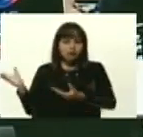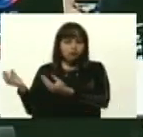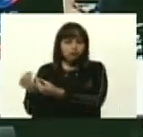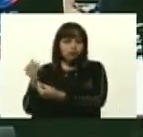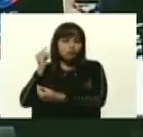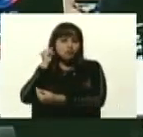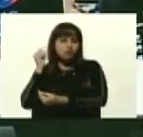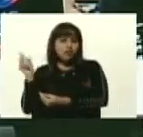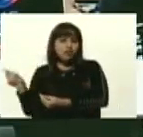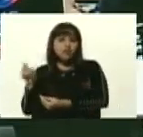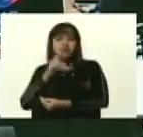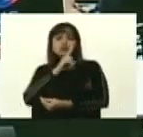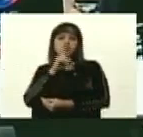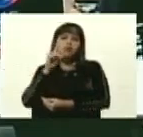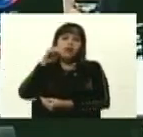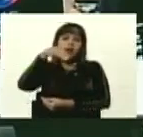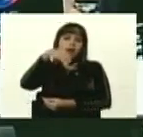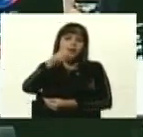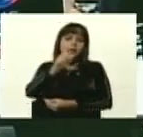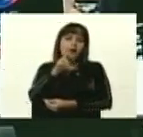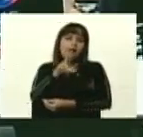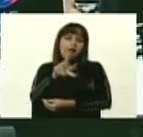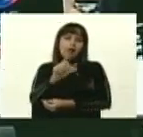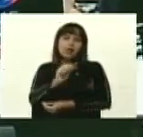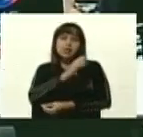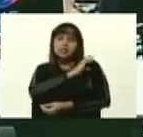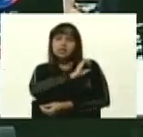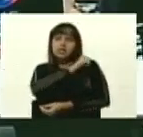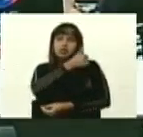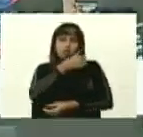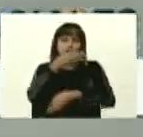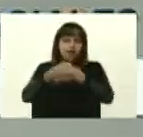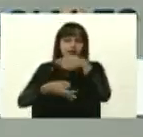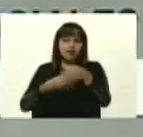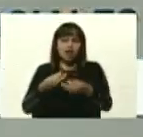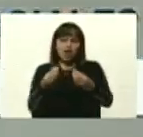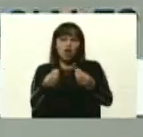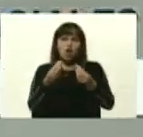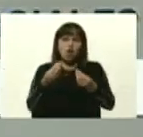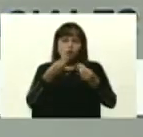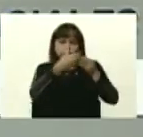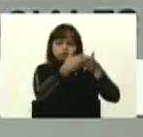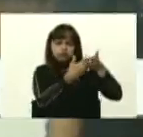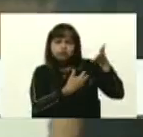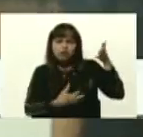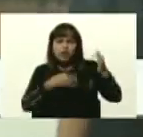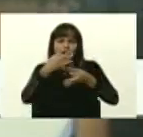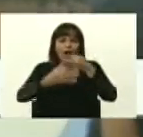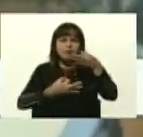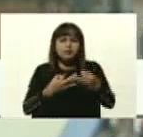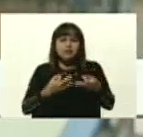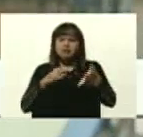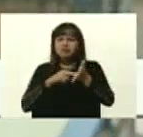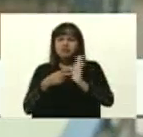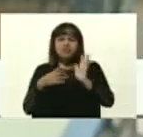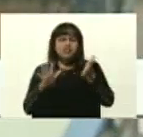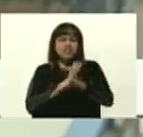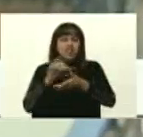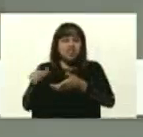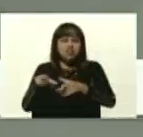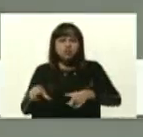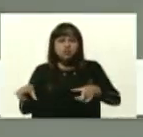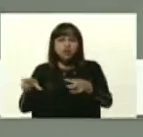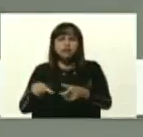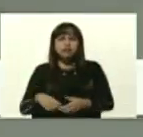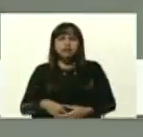Marla Bencomo, directora ejecutiva, nos dará una mayor descripción de lo que significa la sala de geomática.